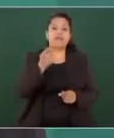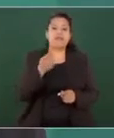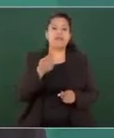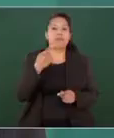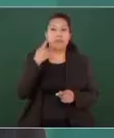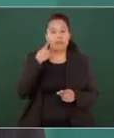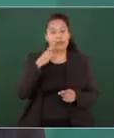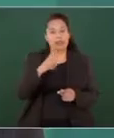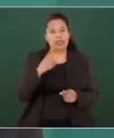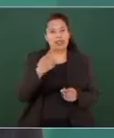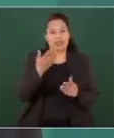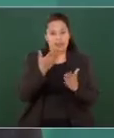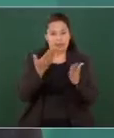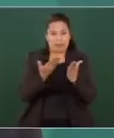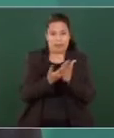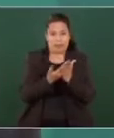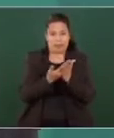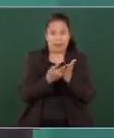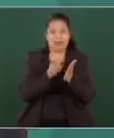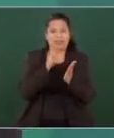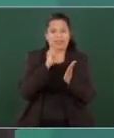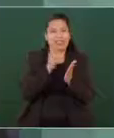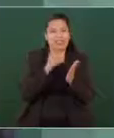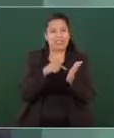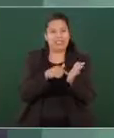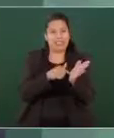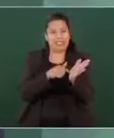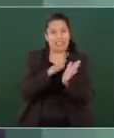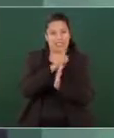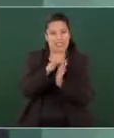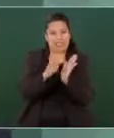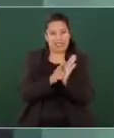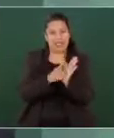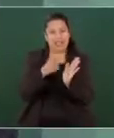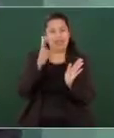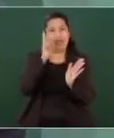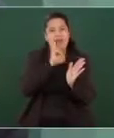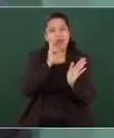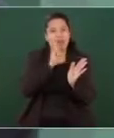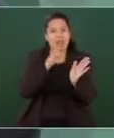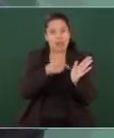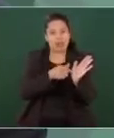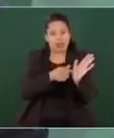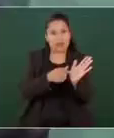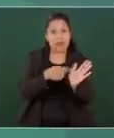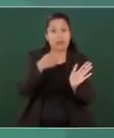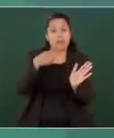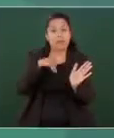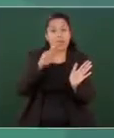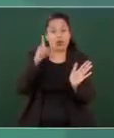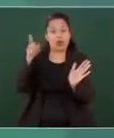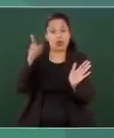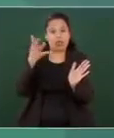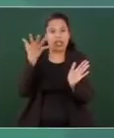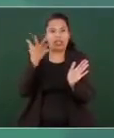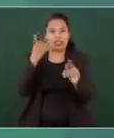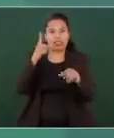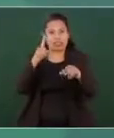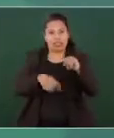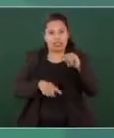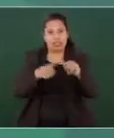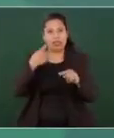para quitar la